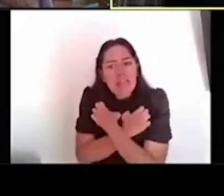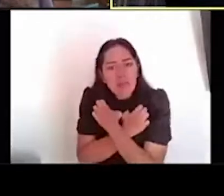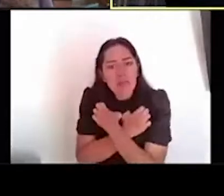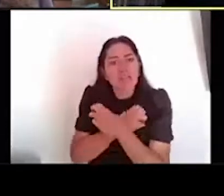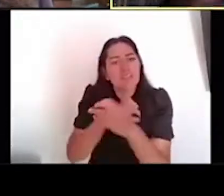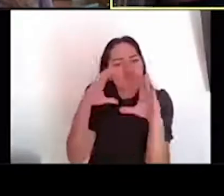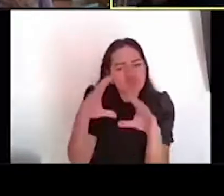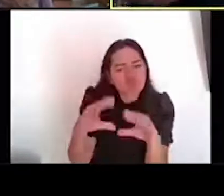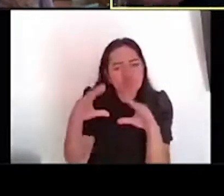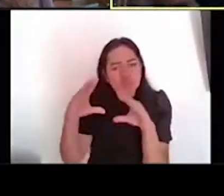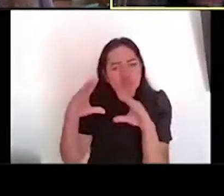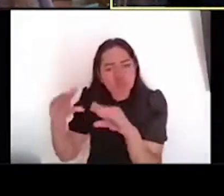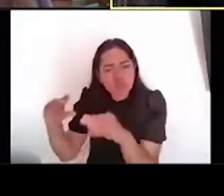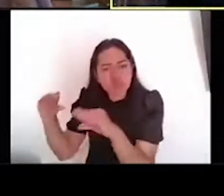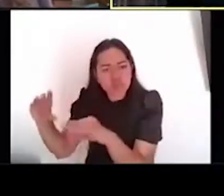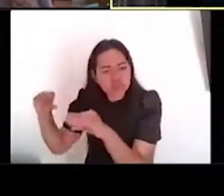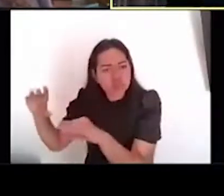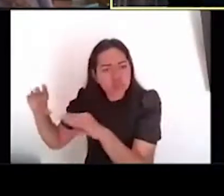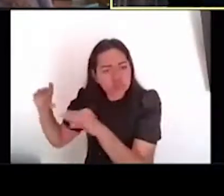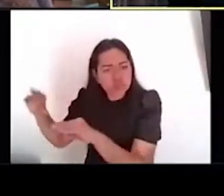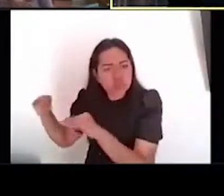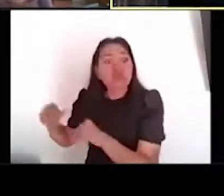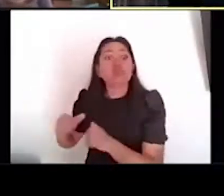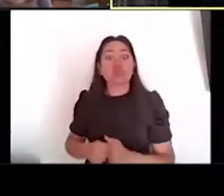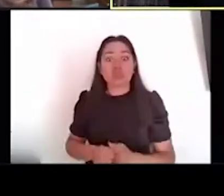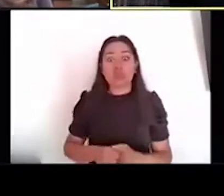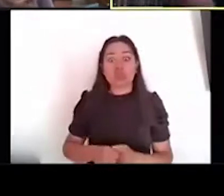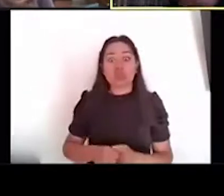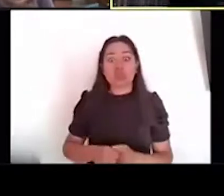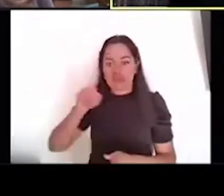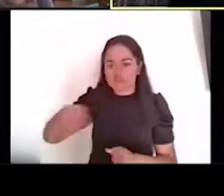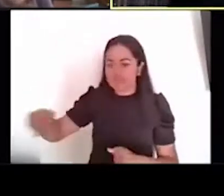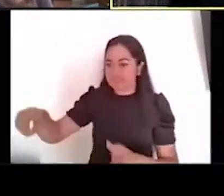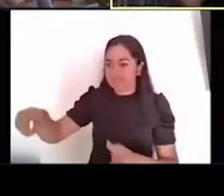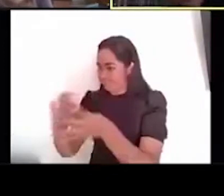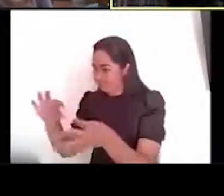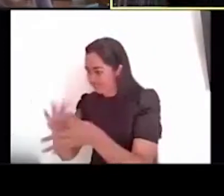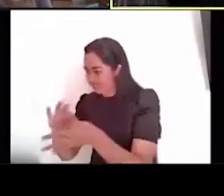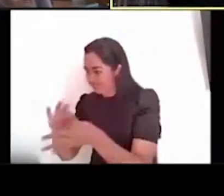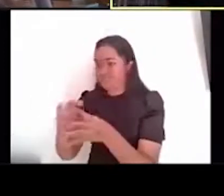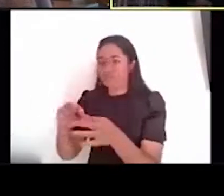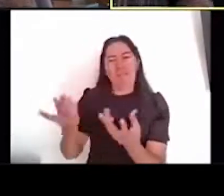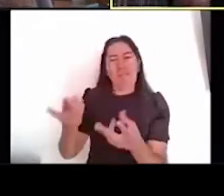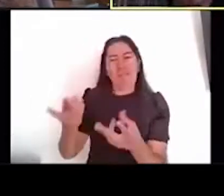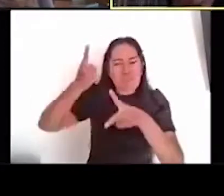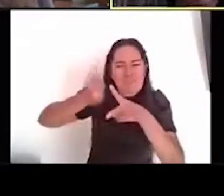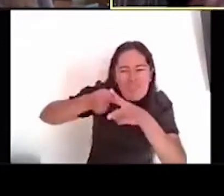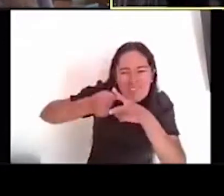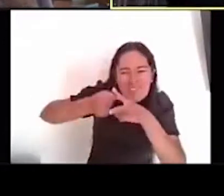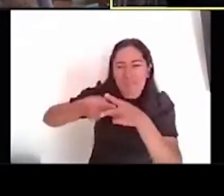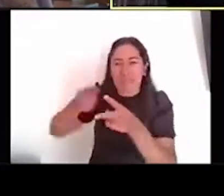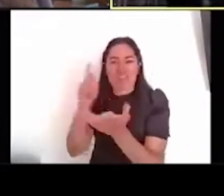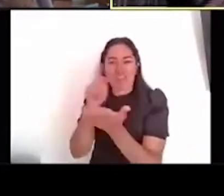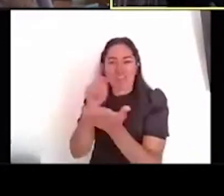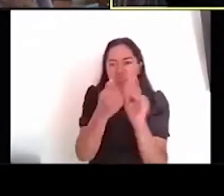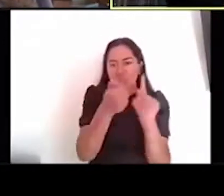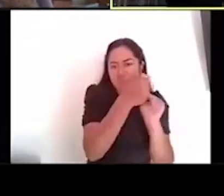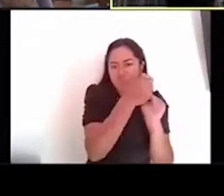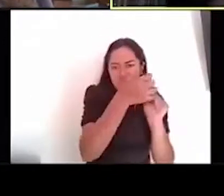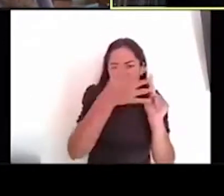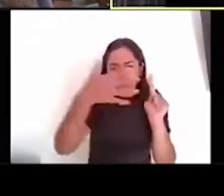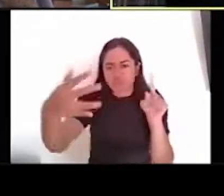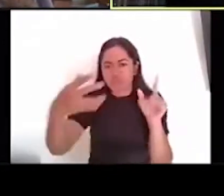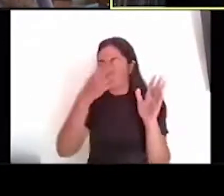se llevaban muchas, toda una disciplina en su formación, en las matemáticas, literatura, en la música, en el